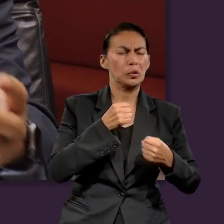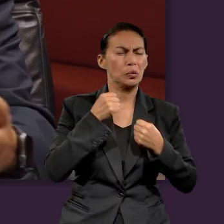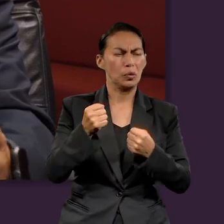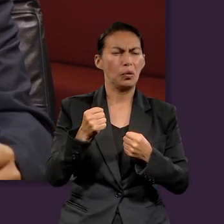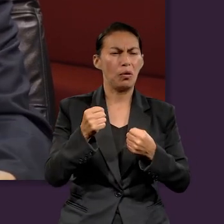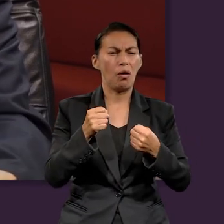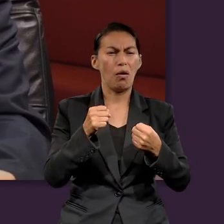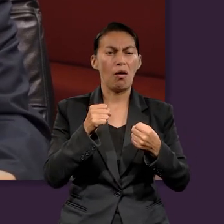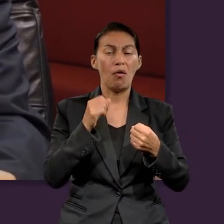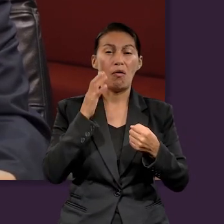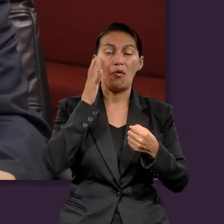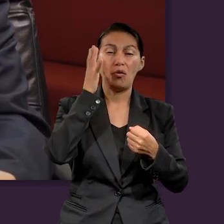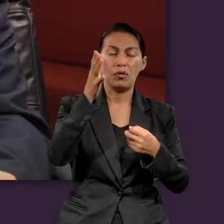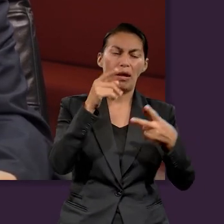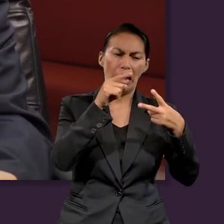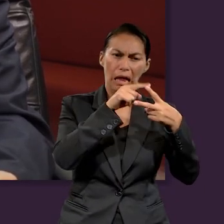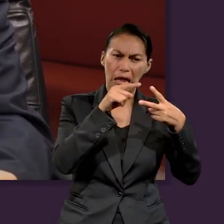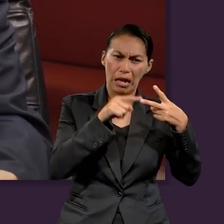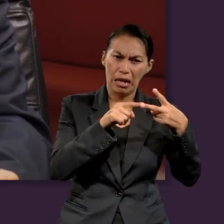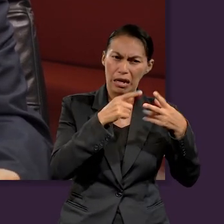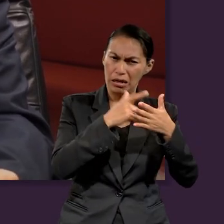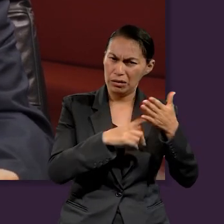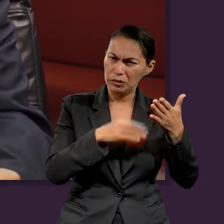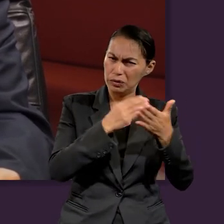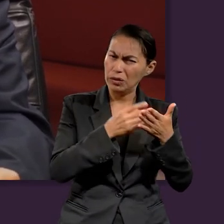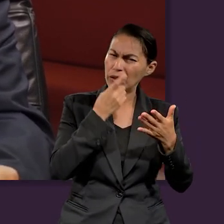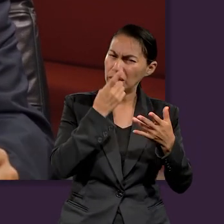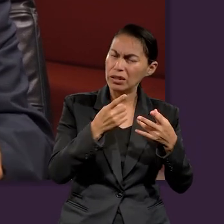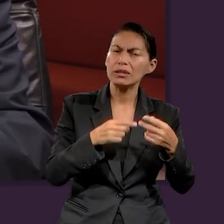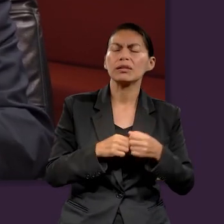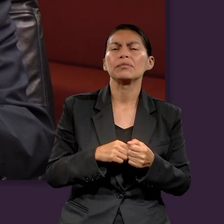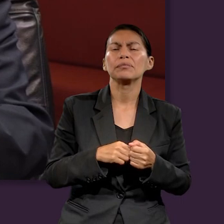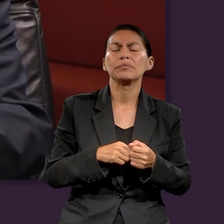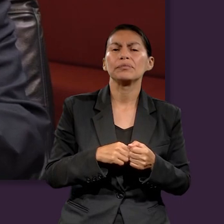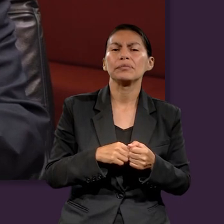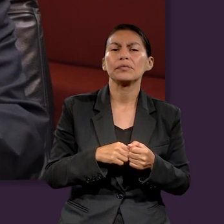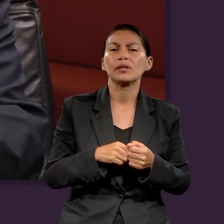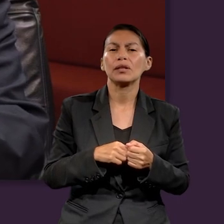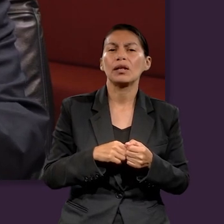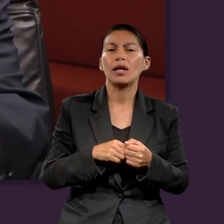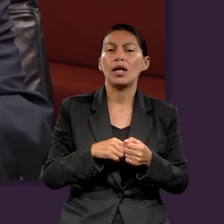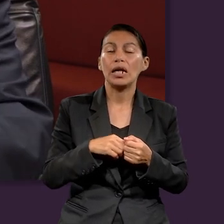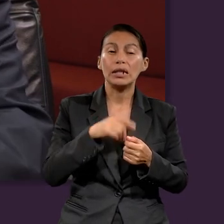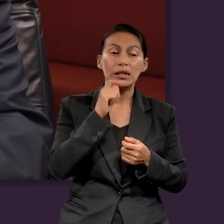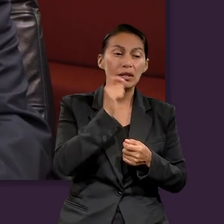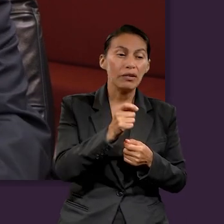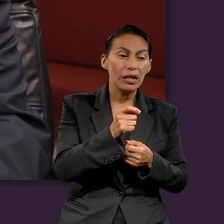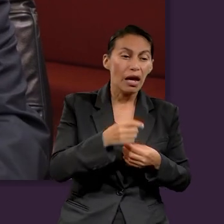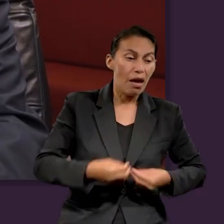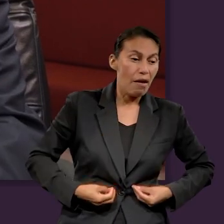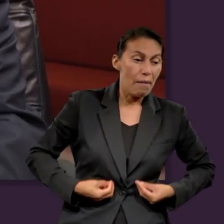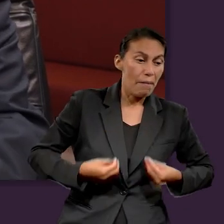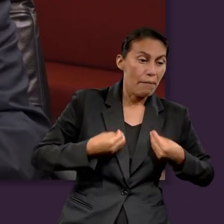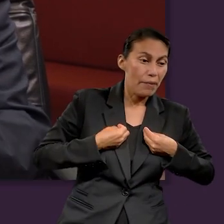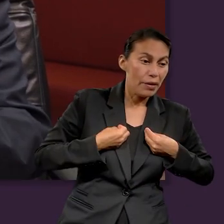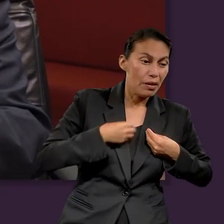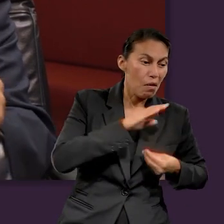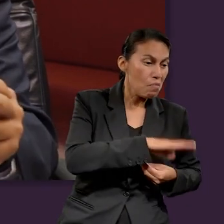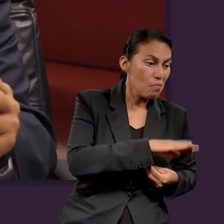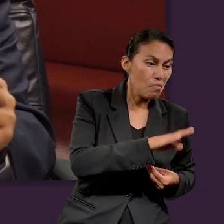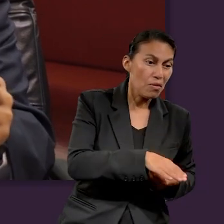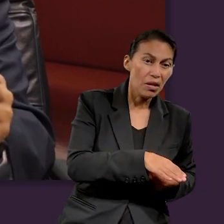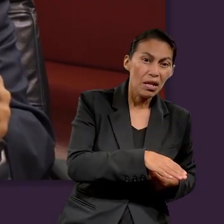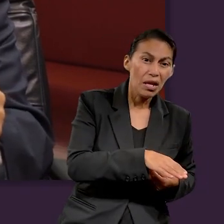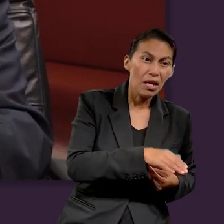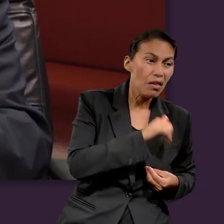grandes elementos que nos presenta la lección esta semana tienen que ver con el concepto de la inmortalidad del alma y la